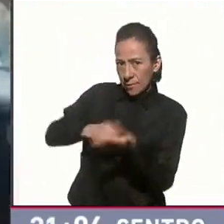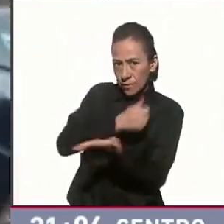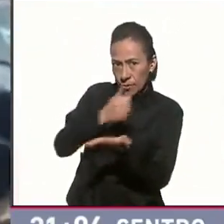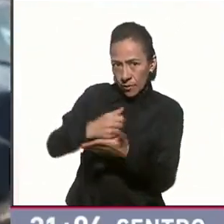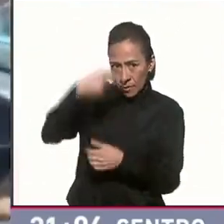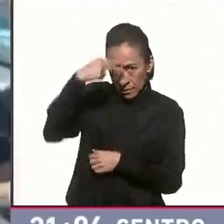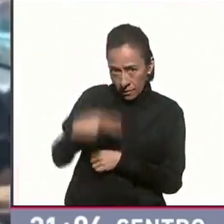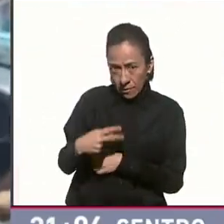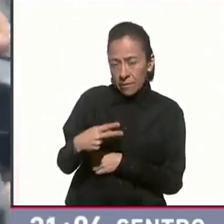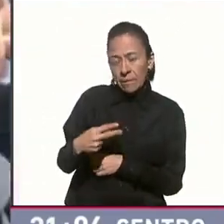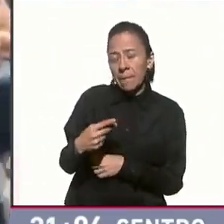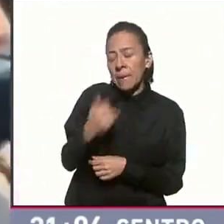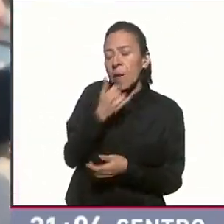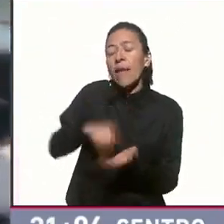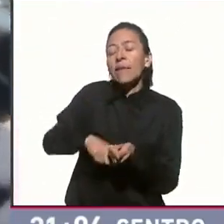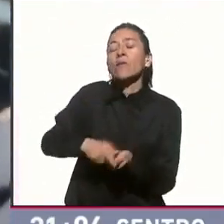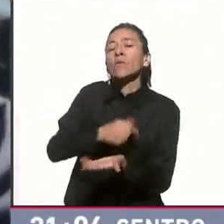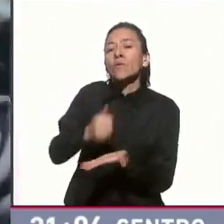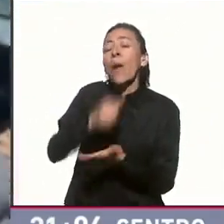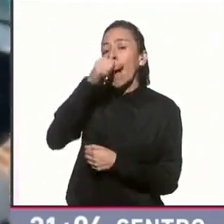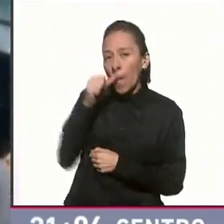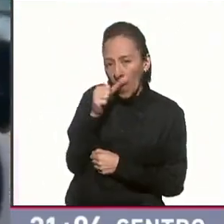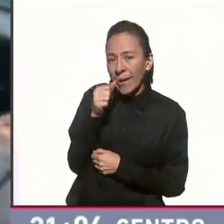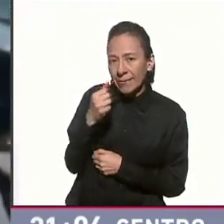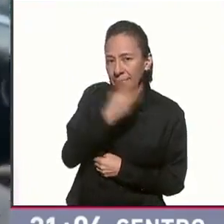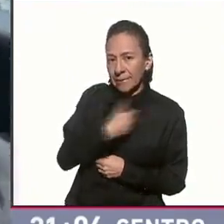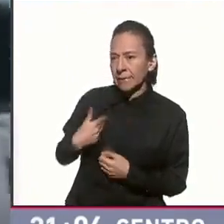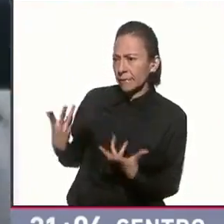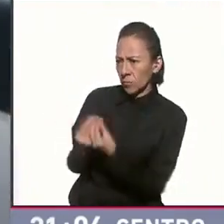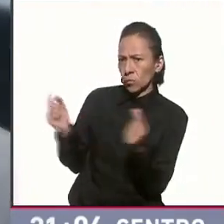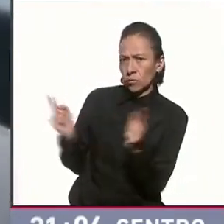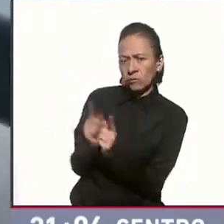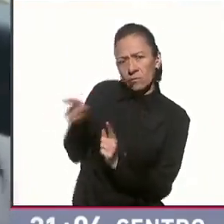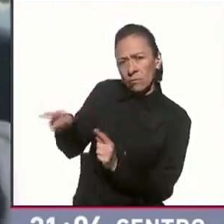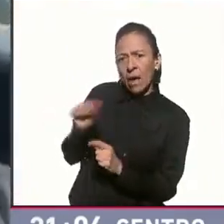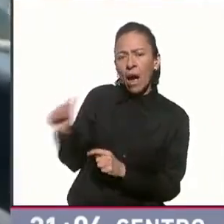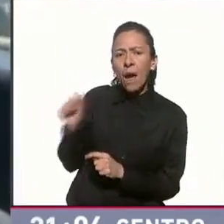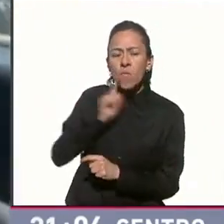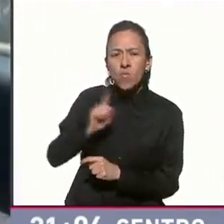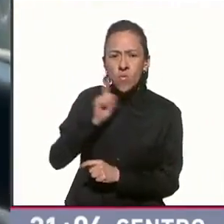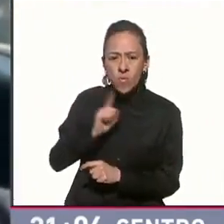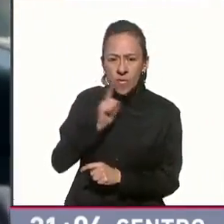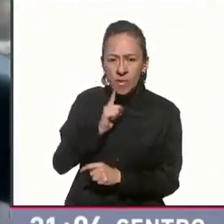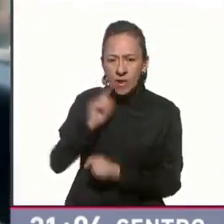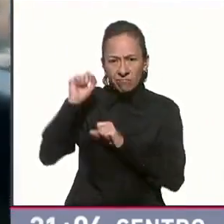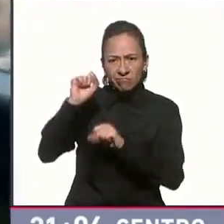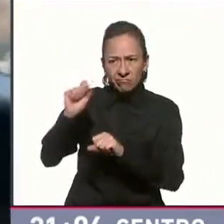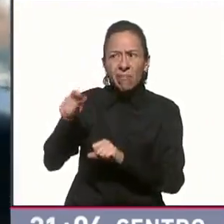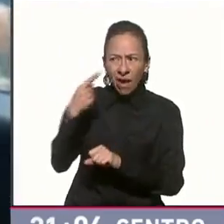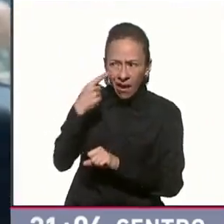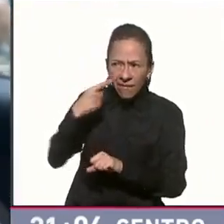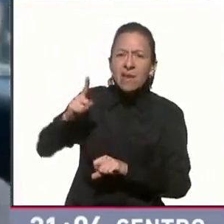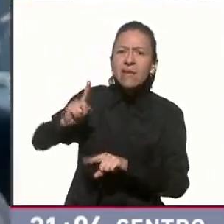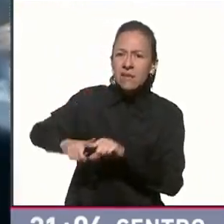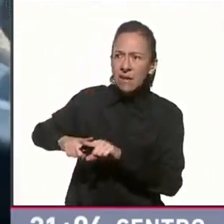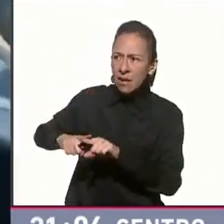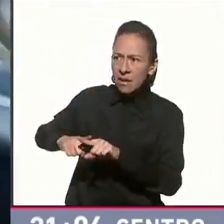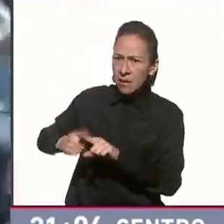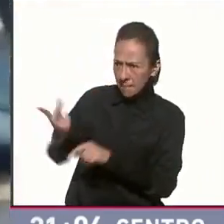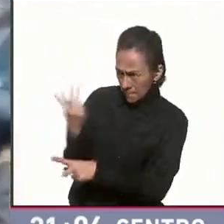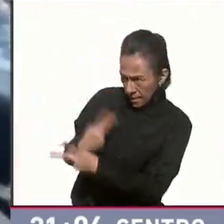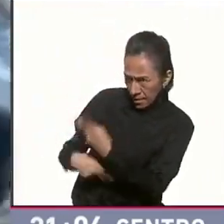una manifestante a quien cuestionó si fue enviada por la gobernadora de la entidad, aunque ella lo rechazó.